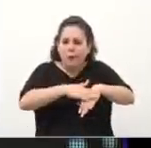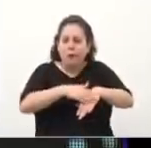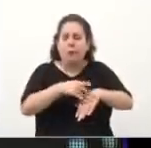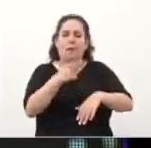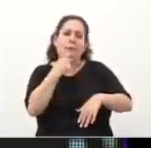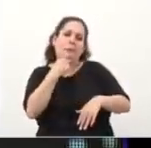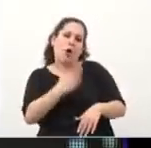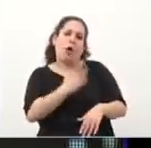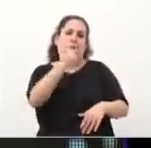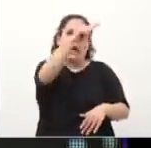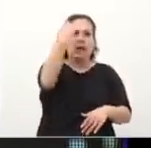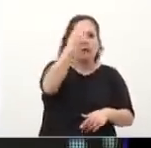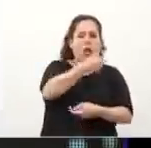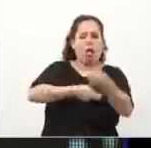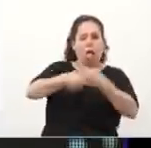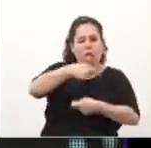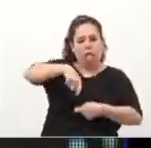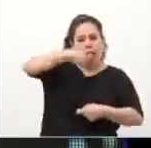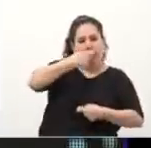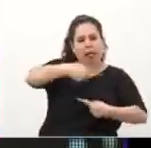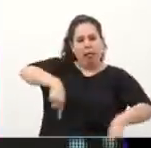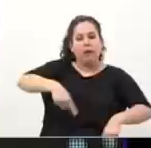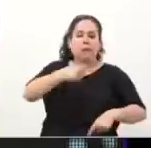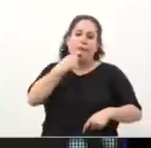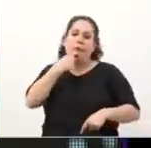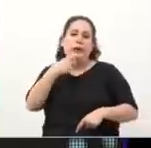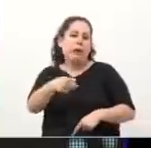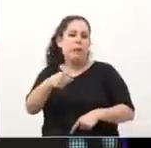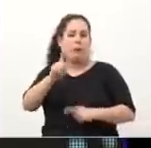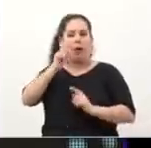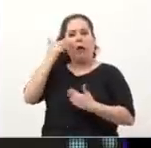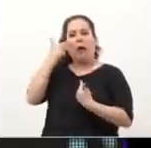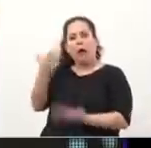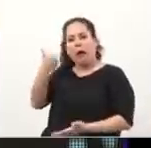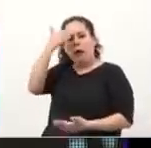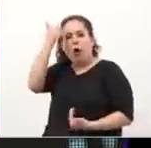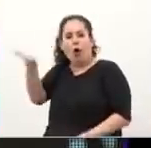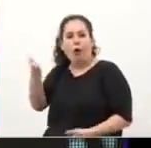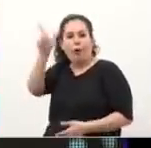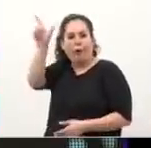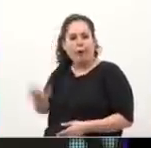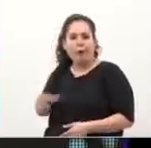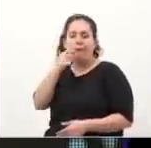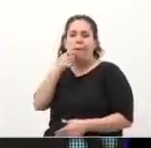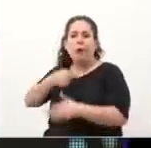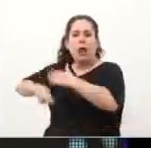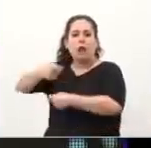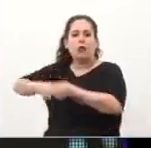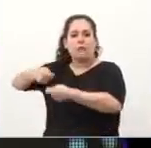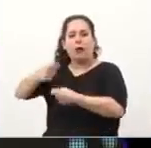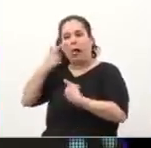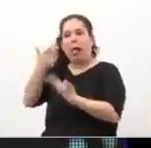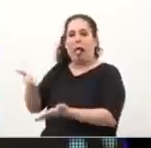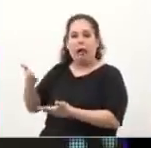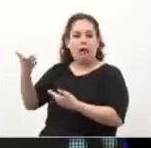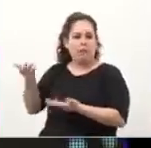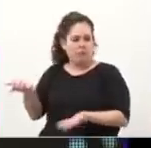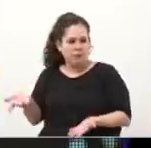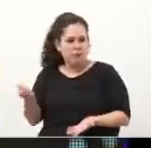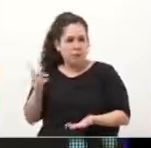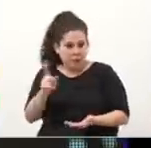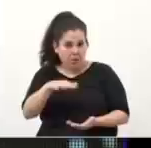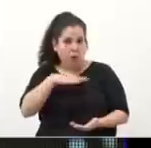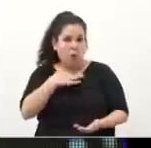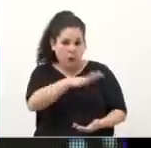el narcotráfico, y luego se lo premia con blanqueos como se hizo en el Congreso Nacional, donde van narcotraficantes. Y la Villa 1114 realmente se vende